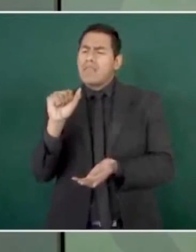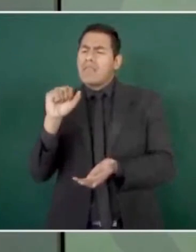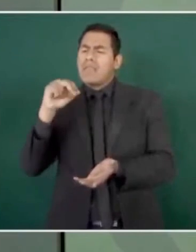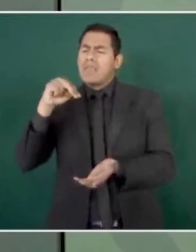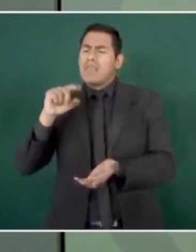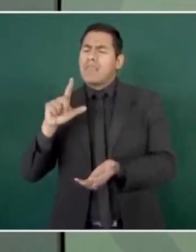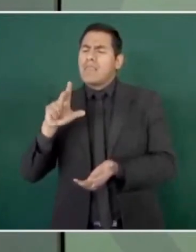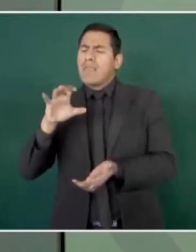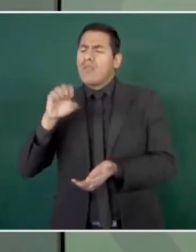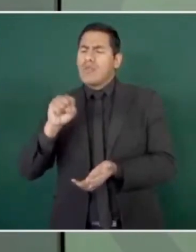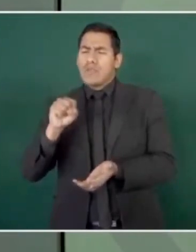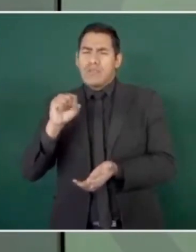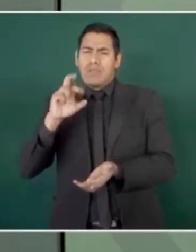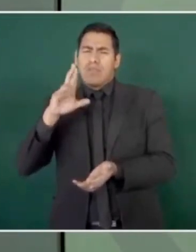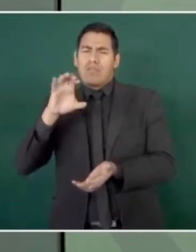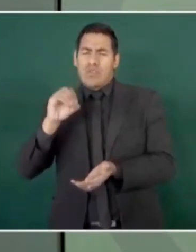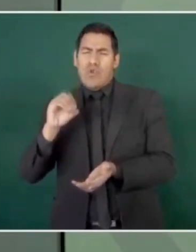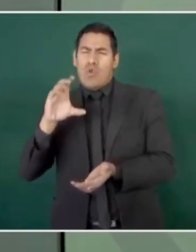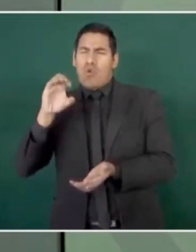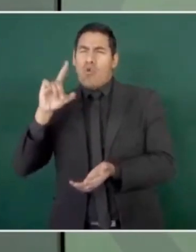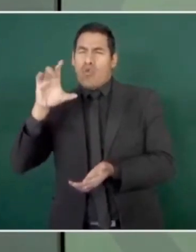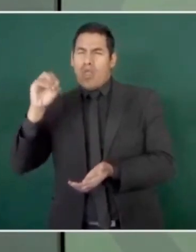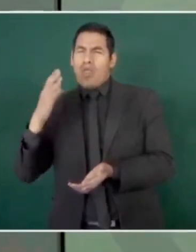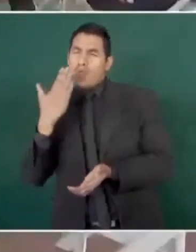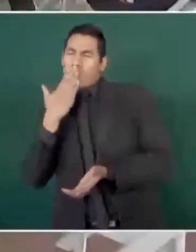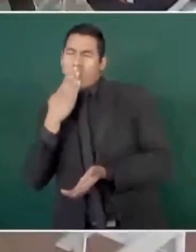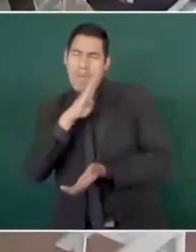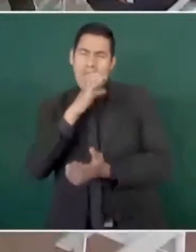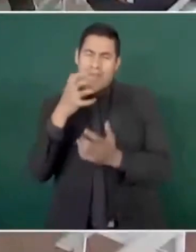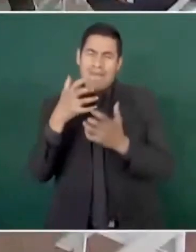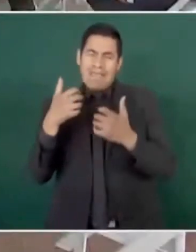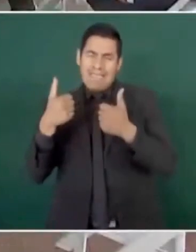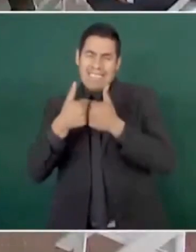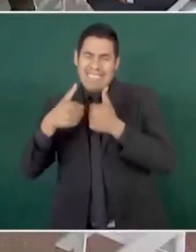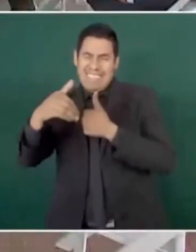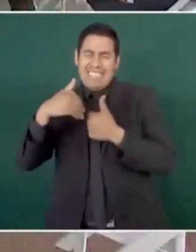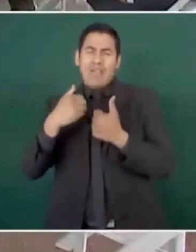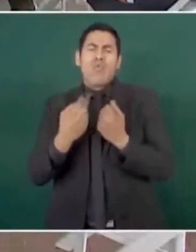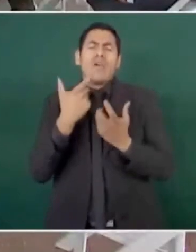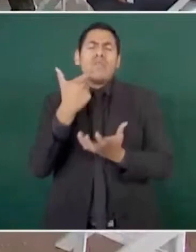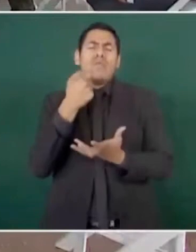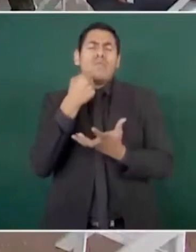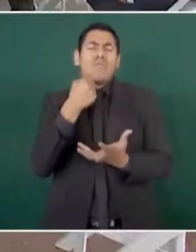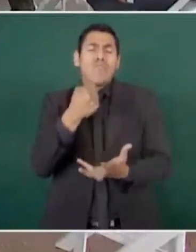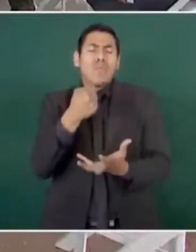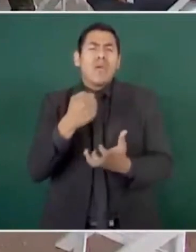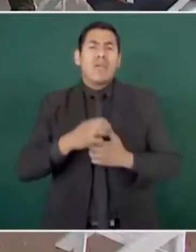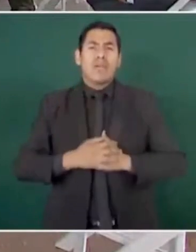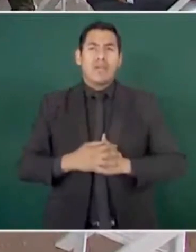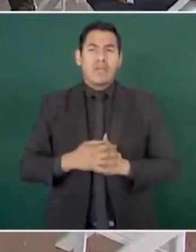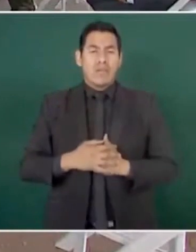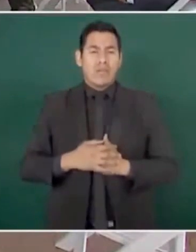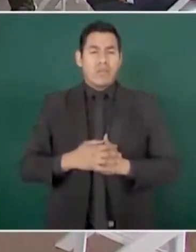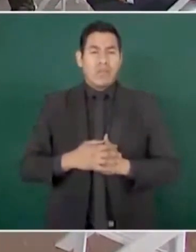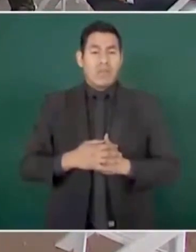límites de Sonora con Baja California? ¿Cuál es la inversión exacta de todas?